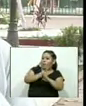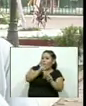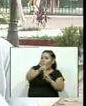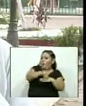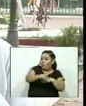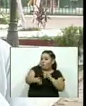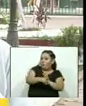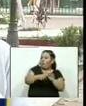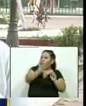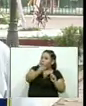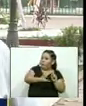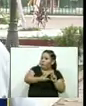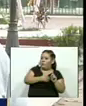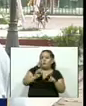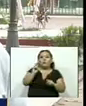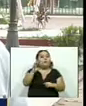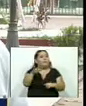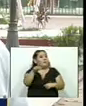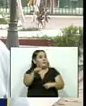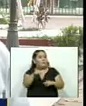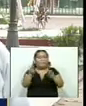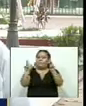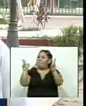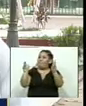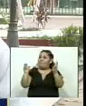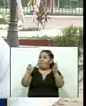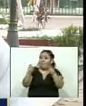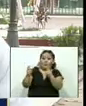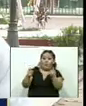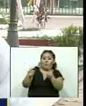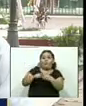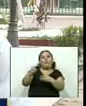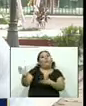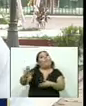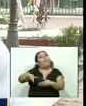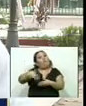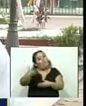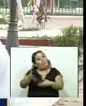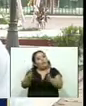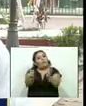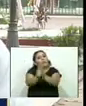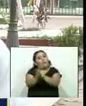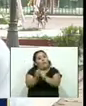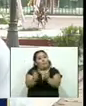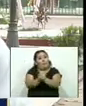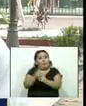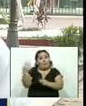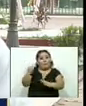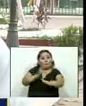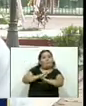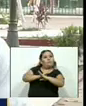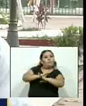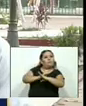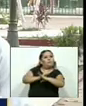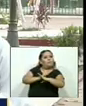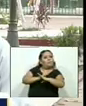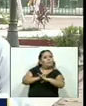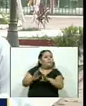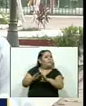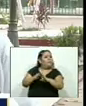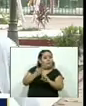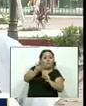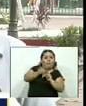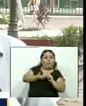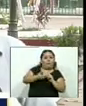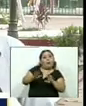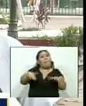Porque no se trata solo de este caso, porque cuando venga otro caso en el que el fuero es necesario, entonces vamos a decir,